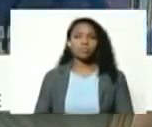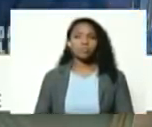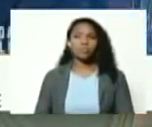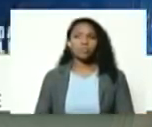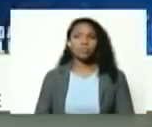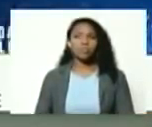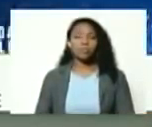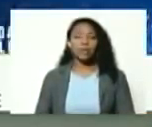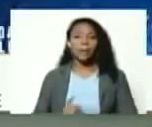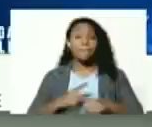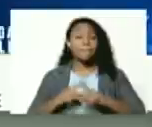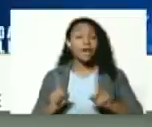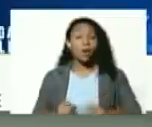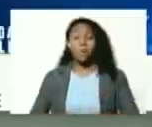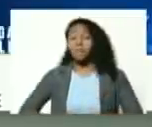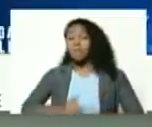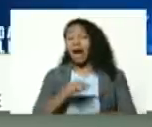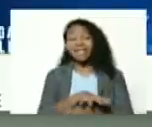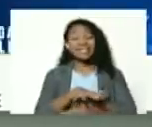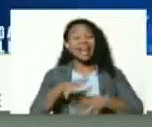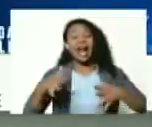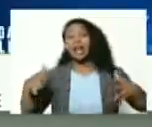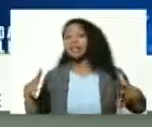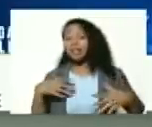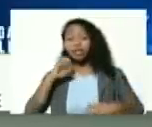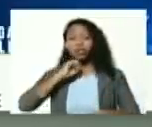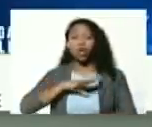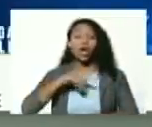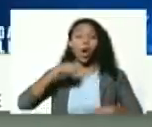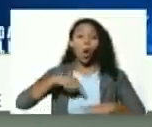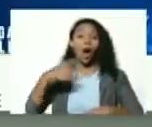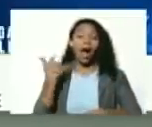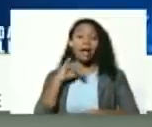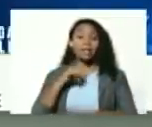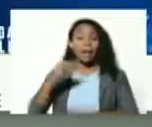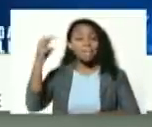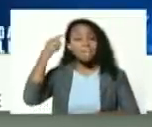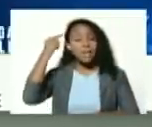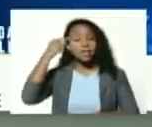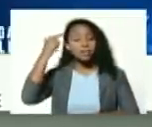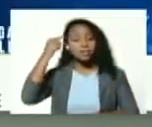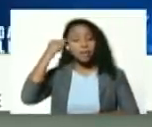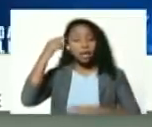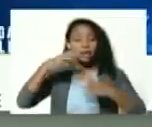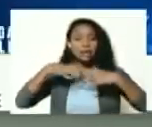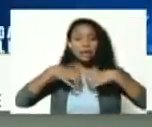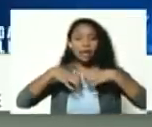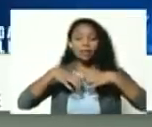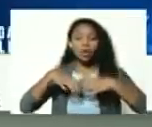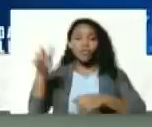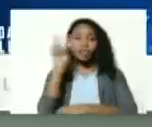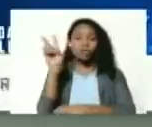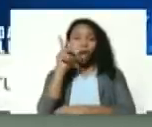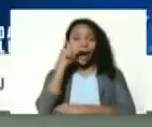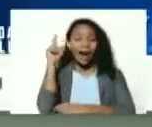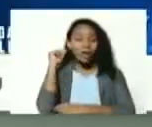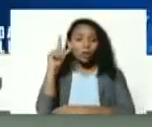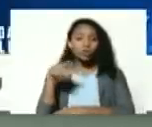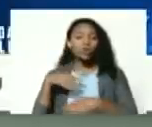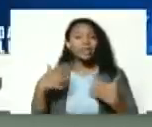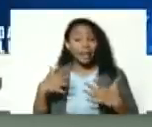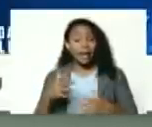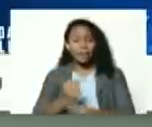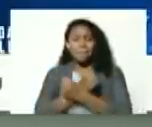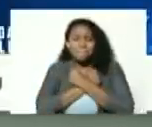pero el más grande historiador que hoy tenemos es la mente y el cerebro de los venezolanos y las venezolanas que